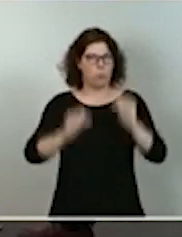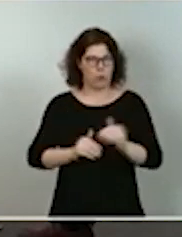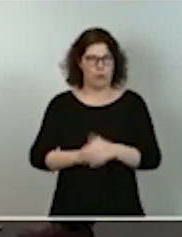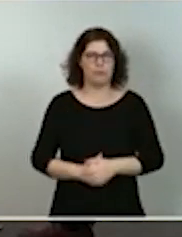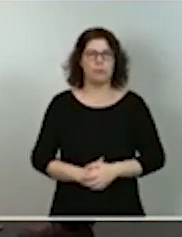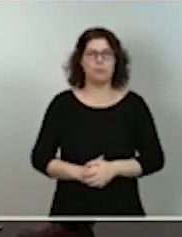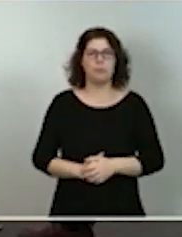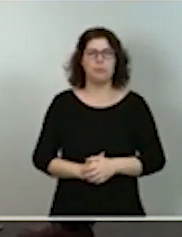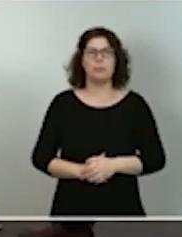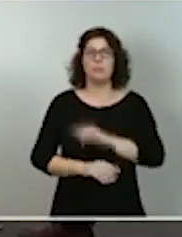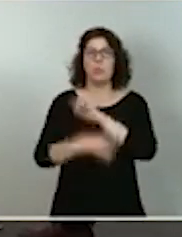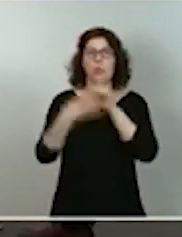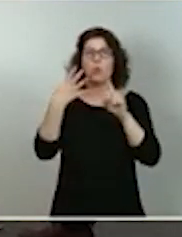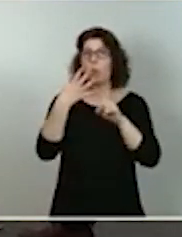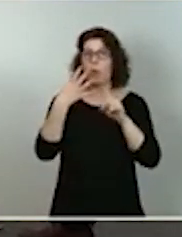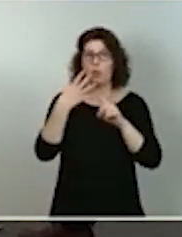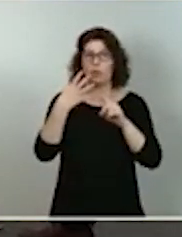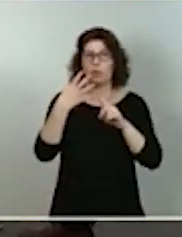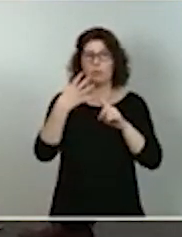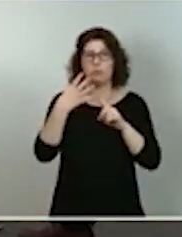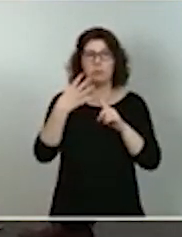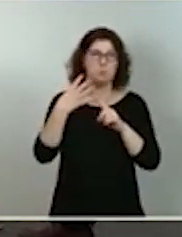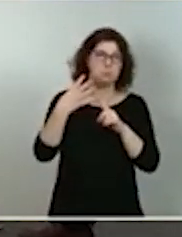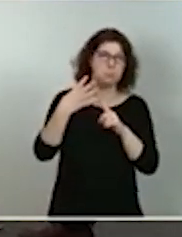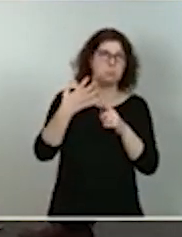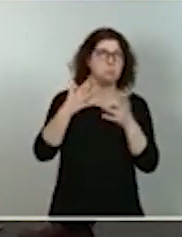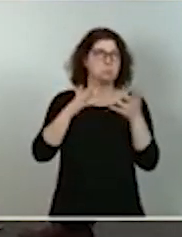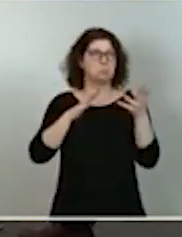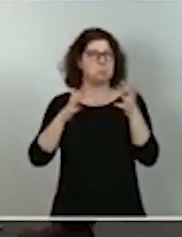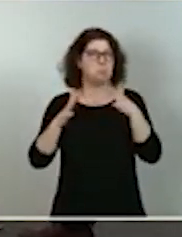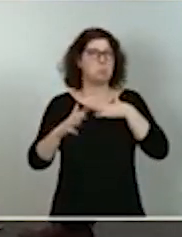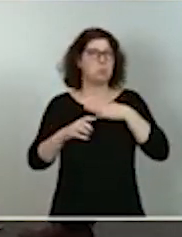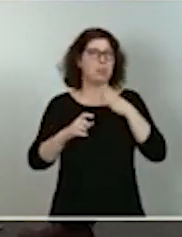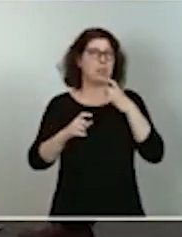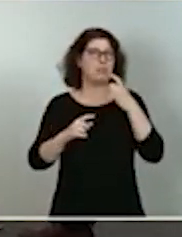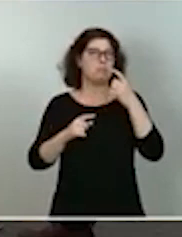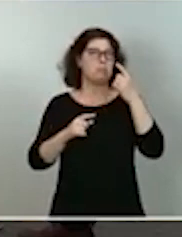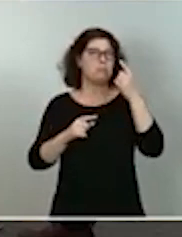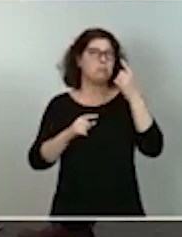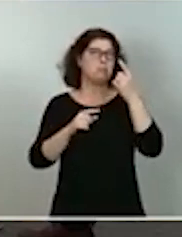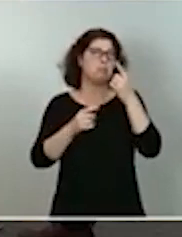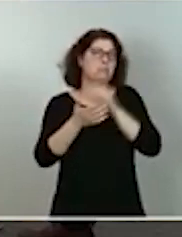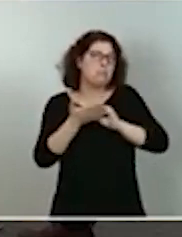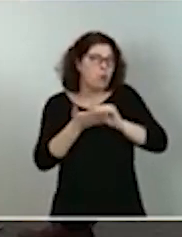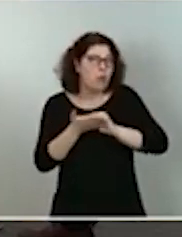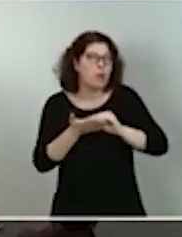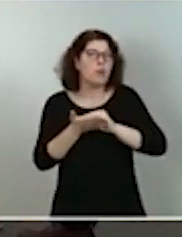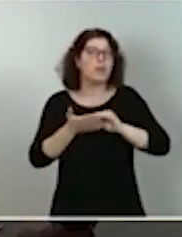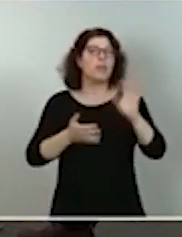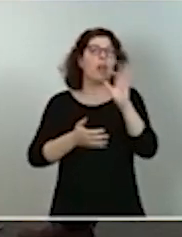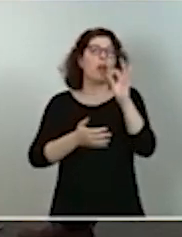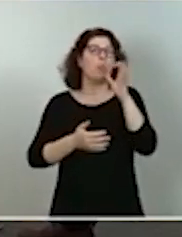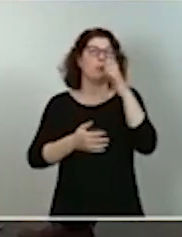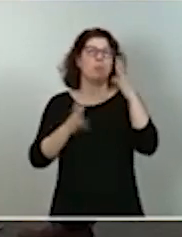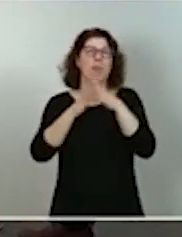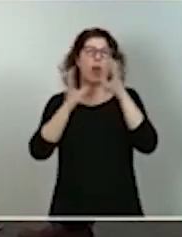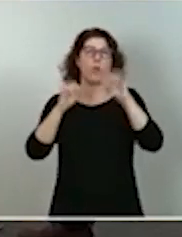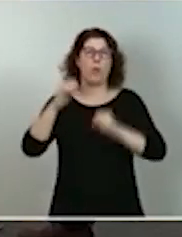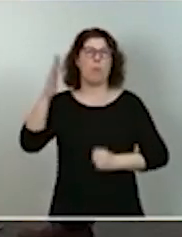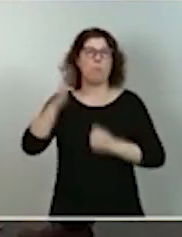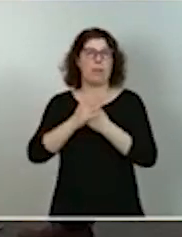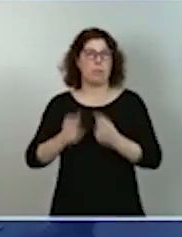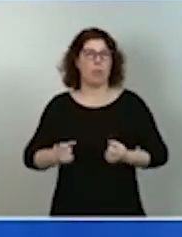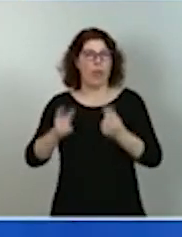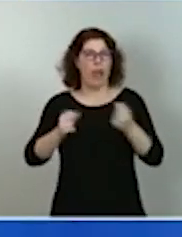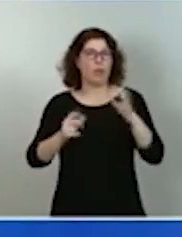forma se viene a corregir, tanto por el acuerdo europeo como por un histórico techo de gasto que aprobamos el día de ayer